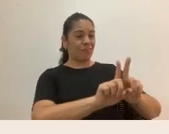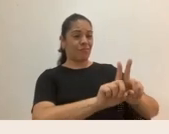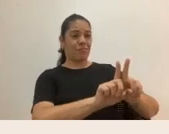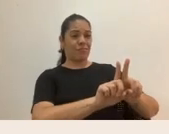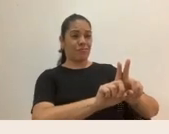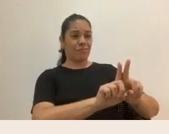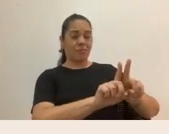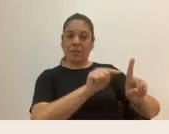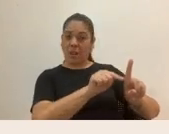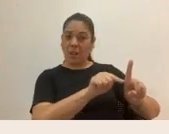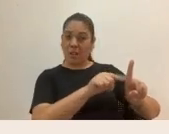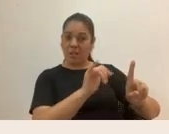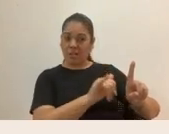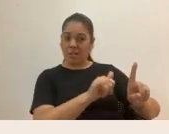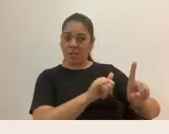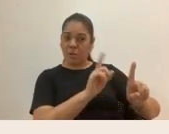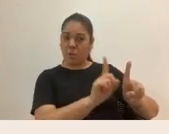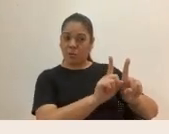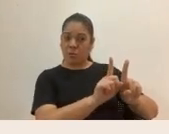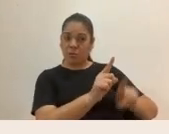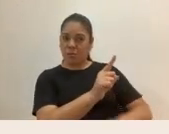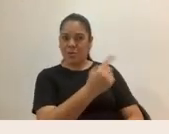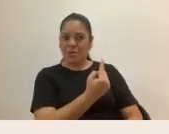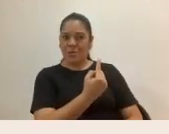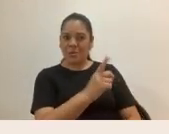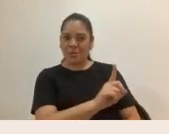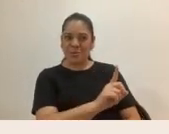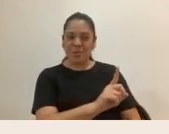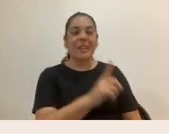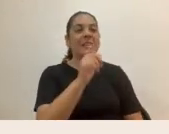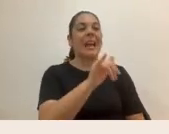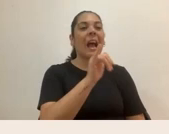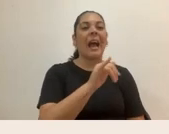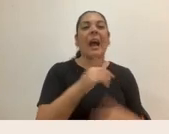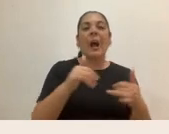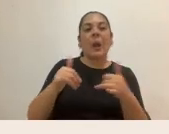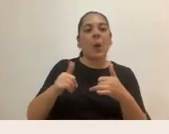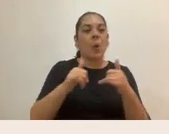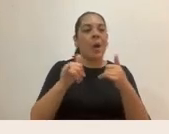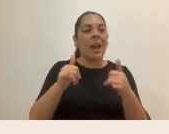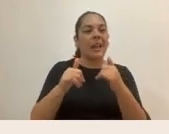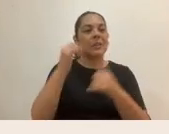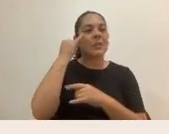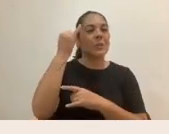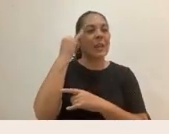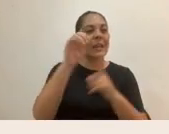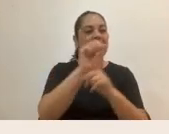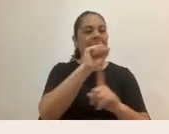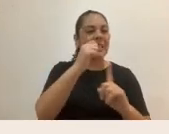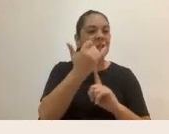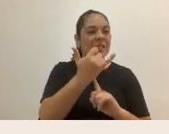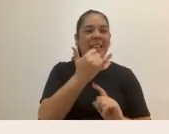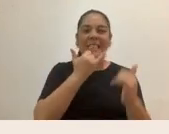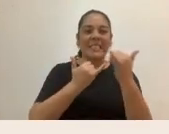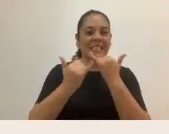porque incluso acá es donde entran en juego una serie de condiciones sociales o de ideas sociales erróneas,